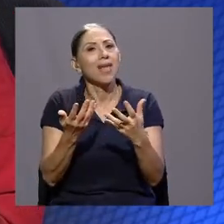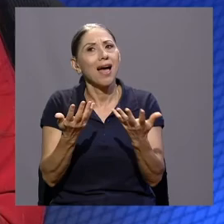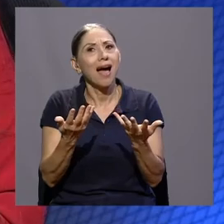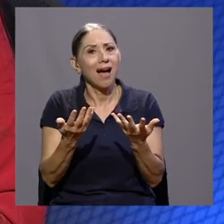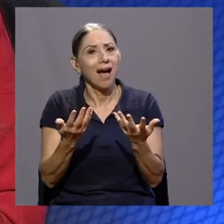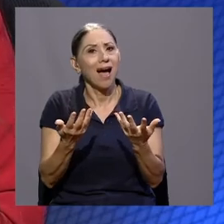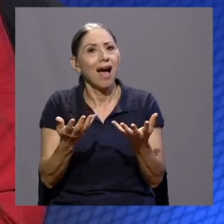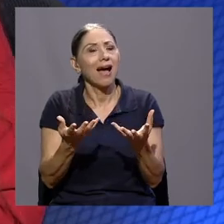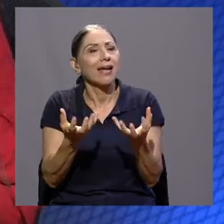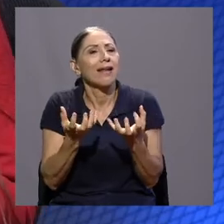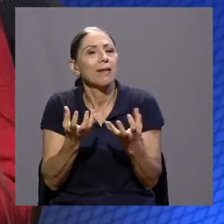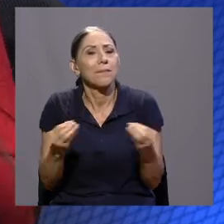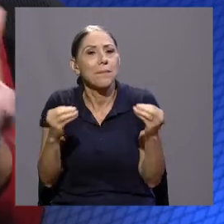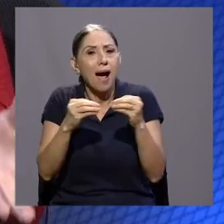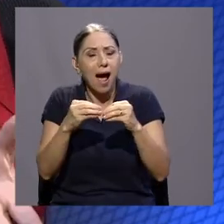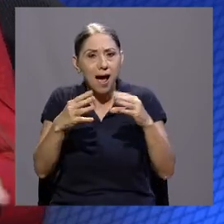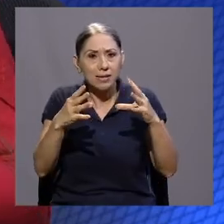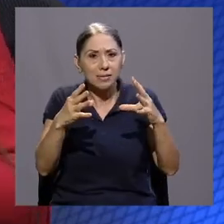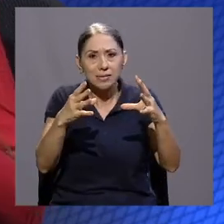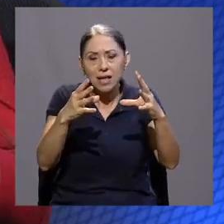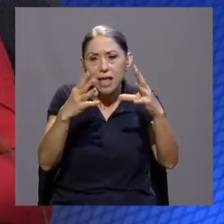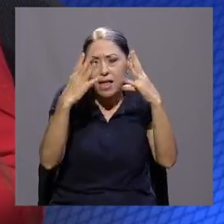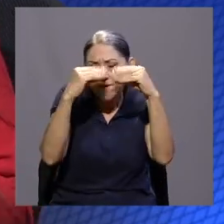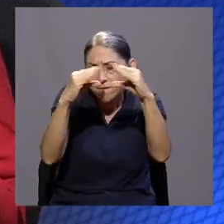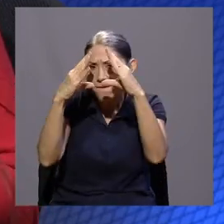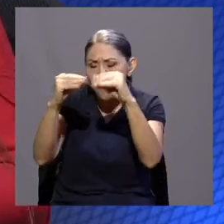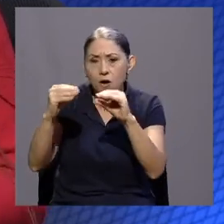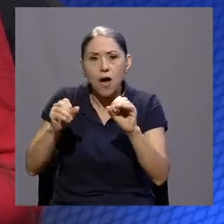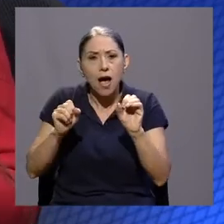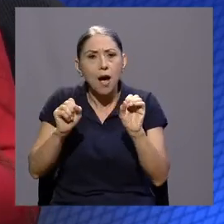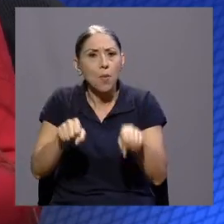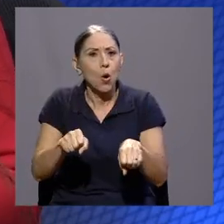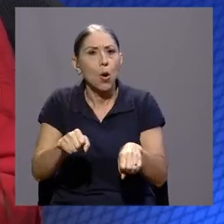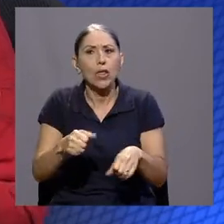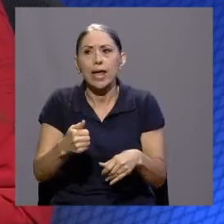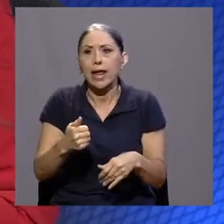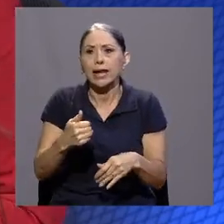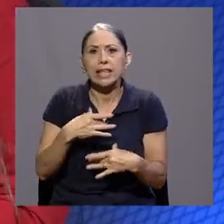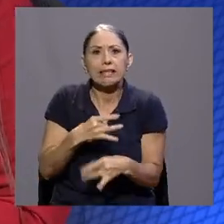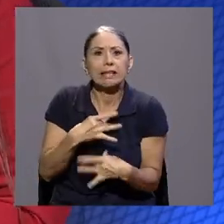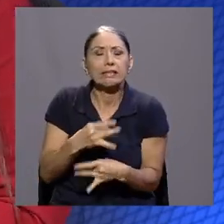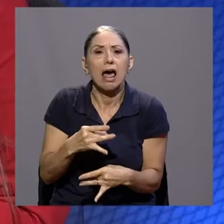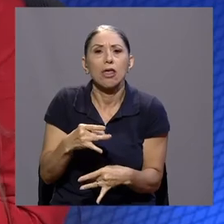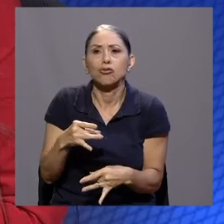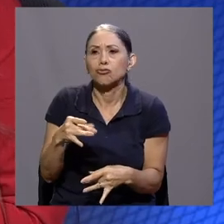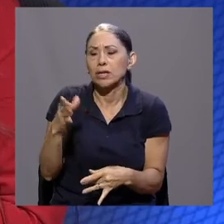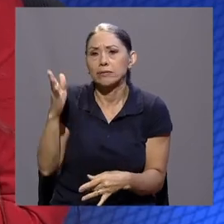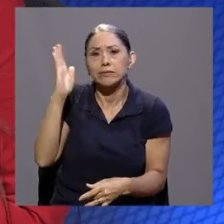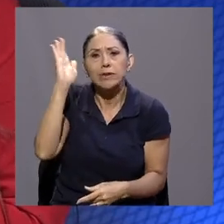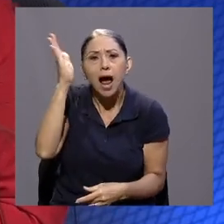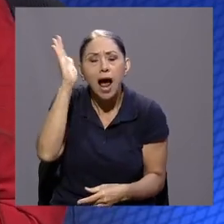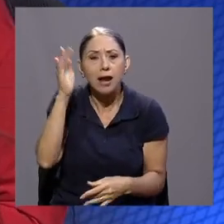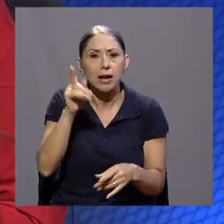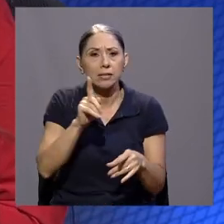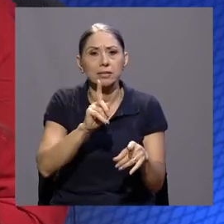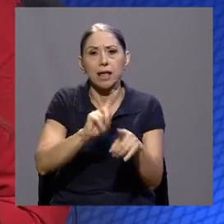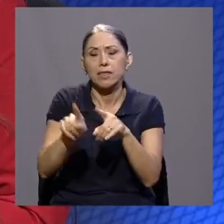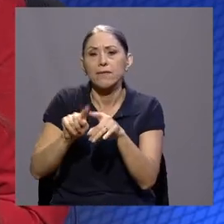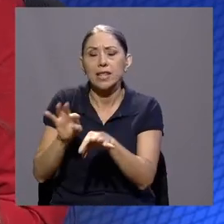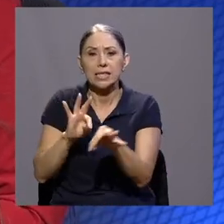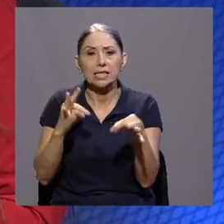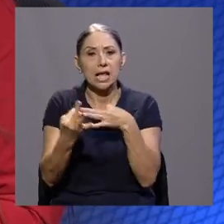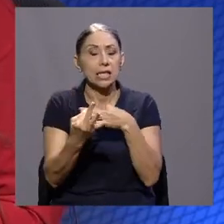información, a poder tener, por ejemplo, charlas o diferentes talleres en las organizaciones o poder capacitar